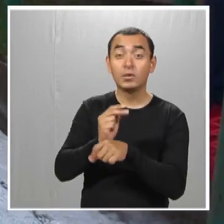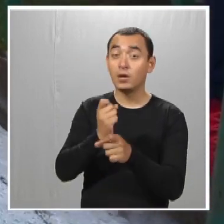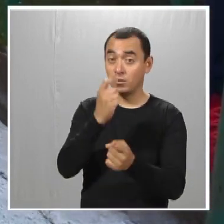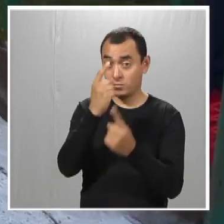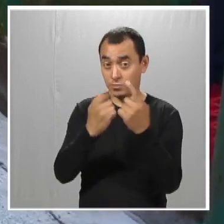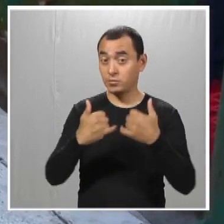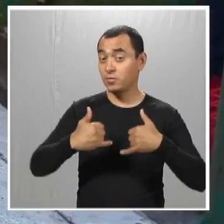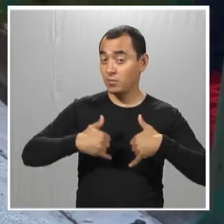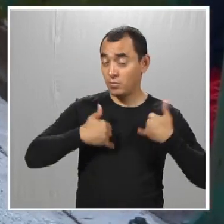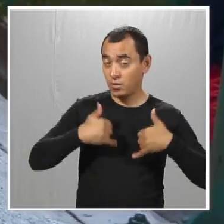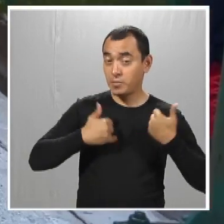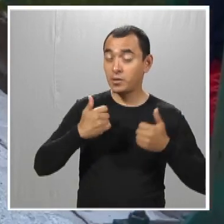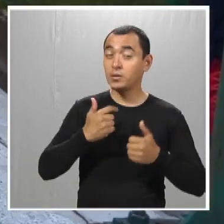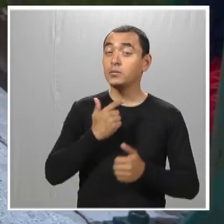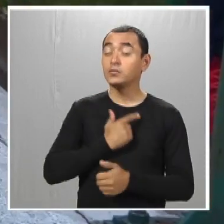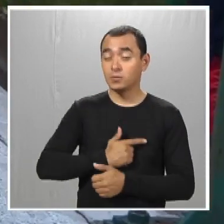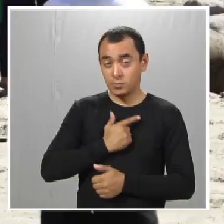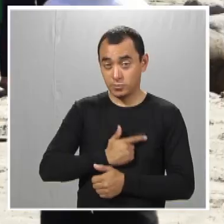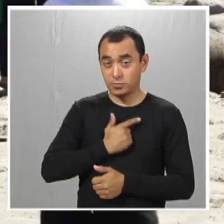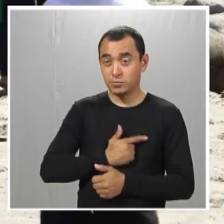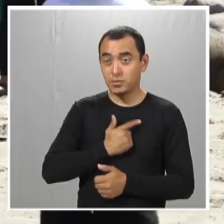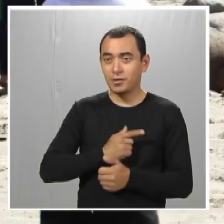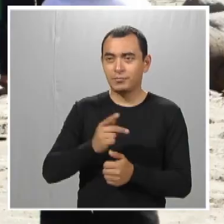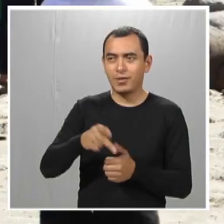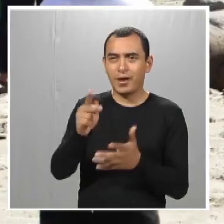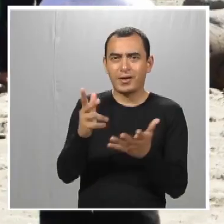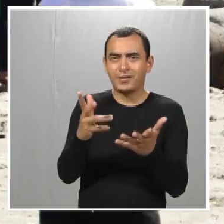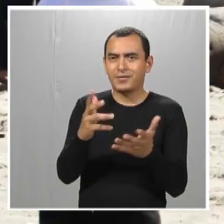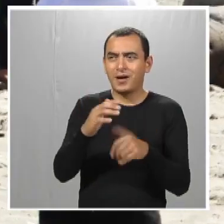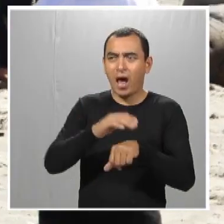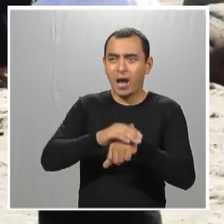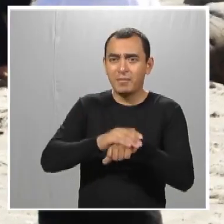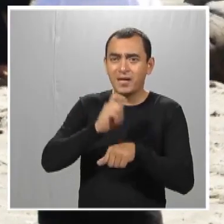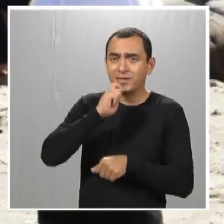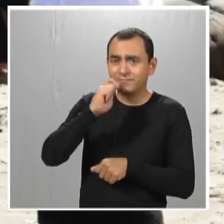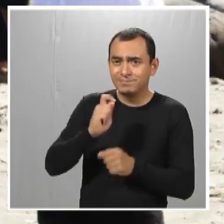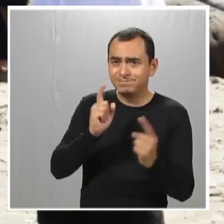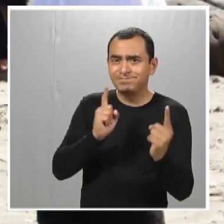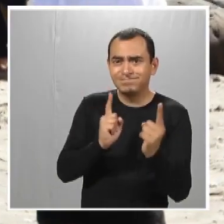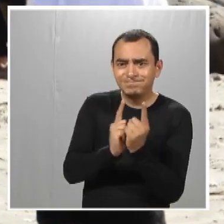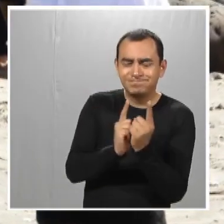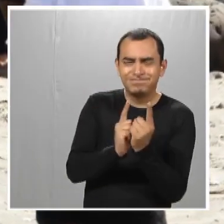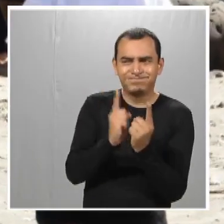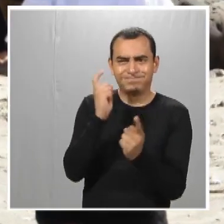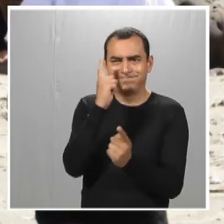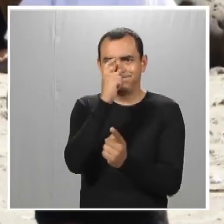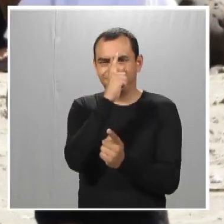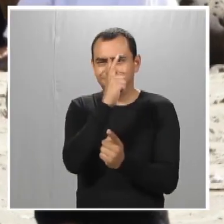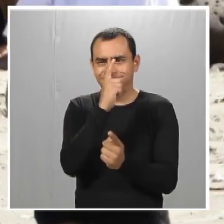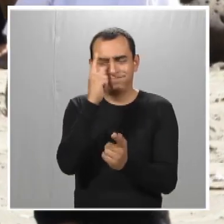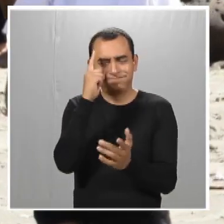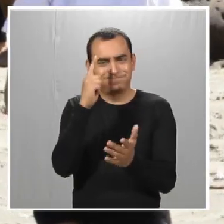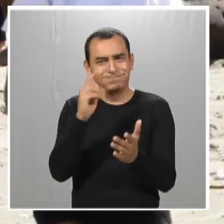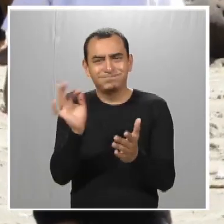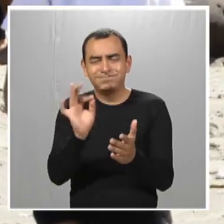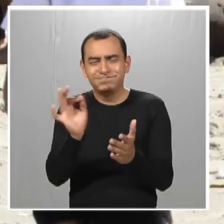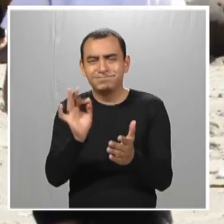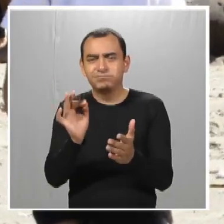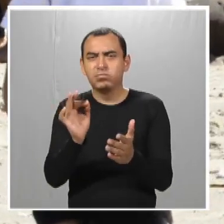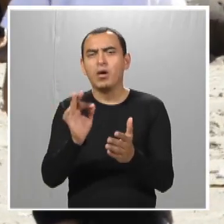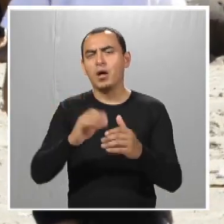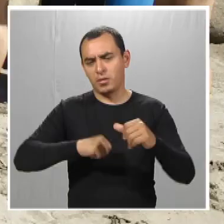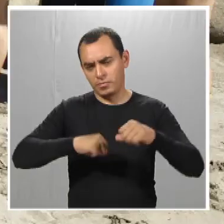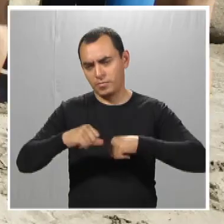chicos que les gusta el programa de Best Buddies, pero no se atreven a tener una amistad uno a uno o creen que es muy complicado. Y